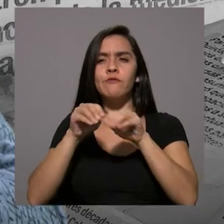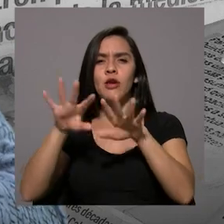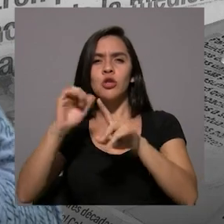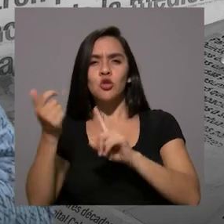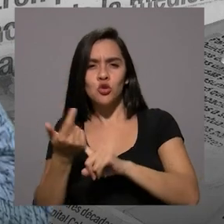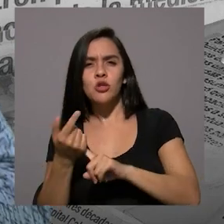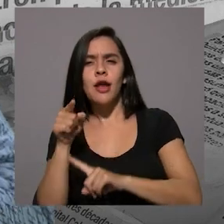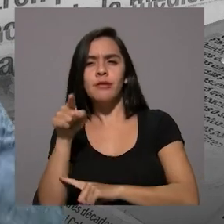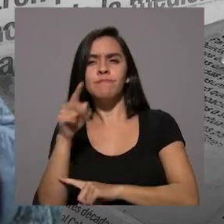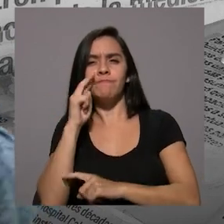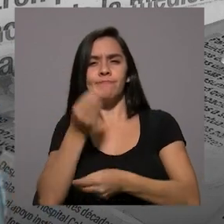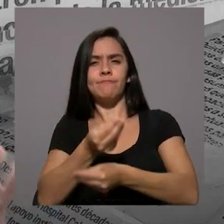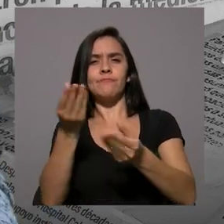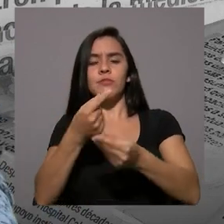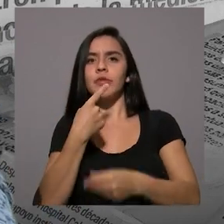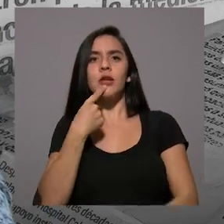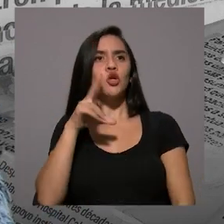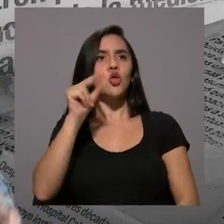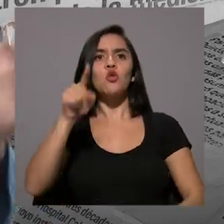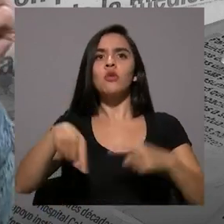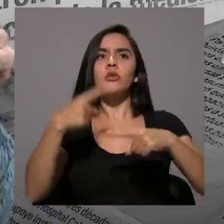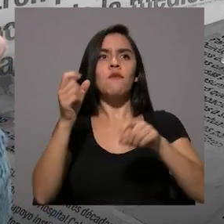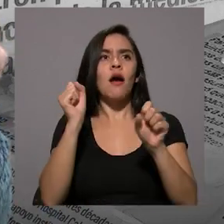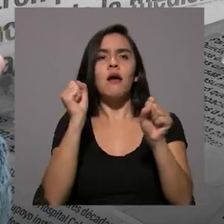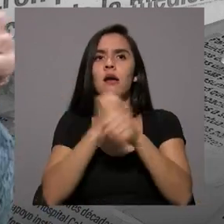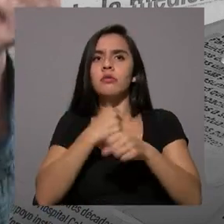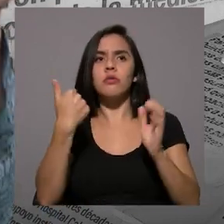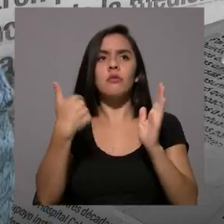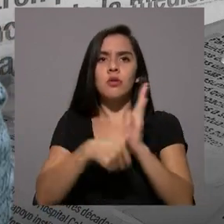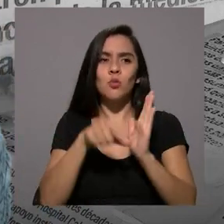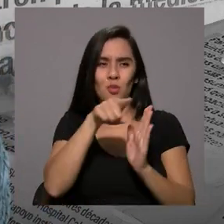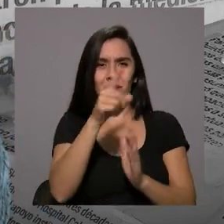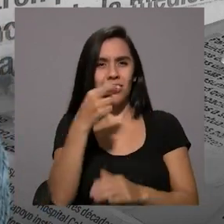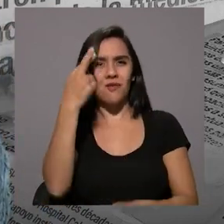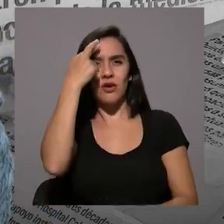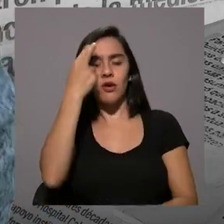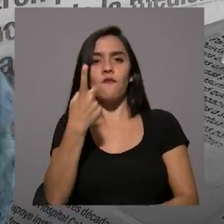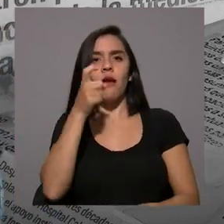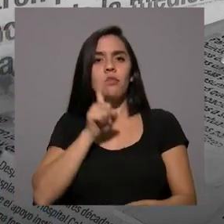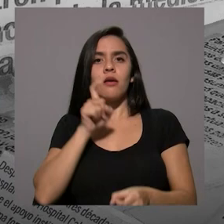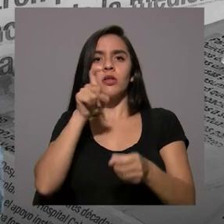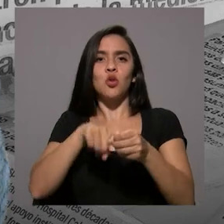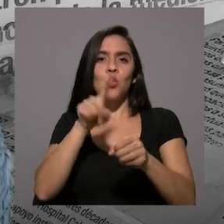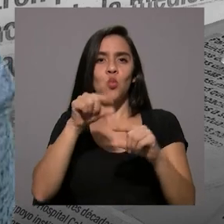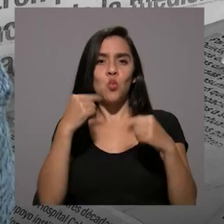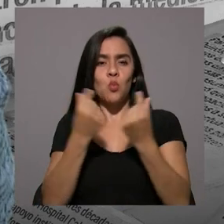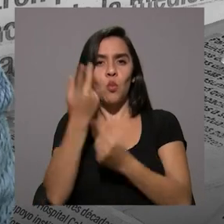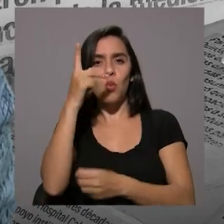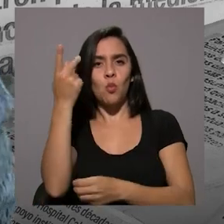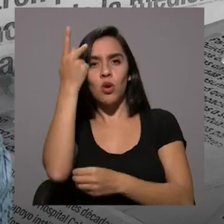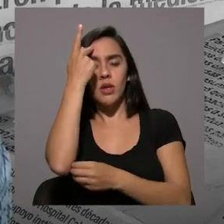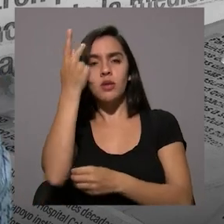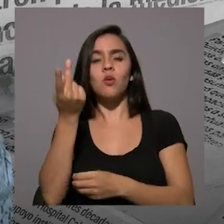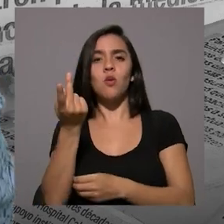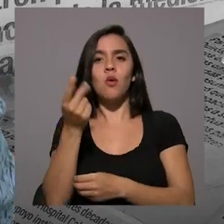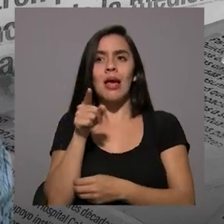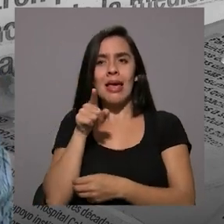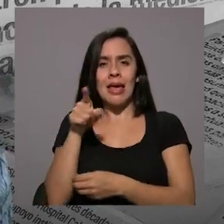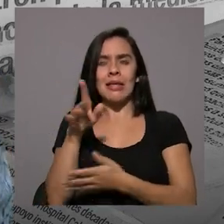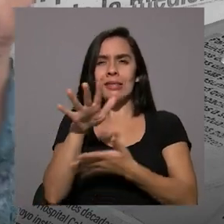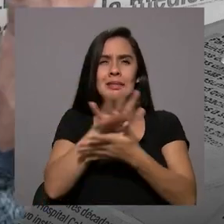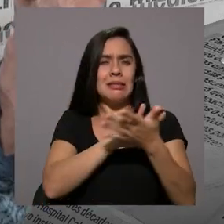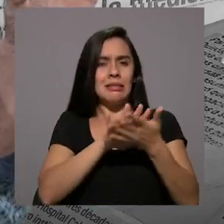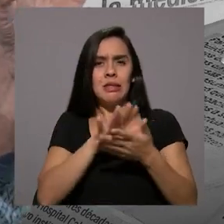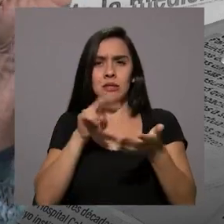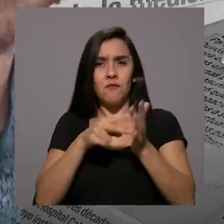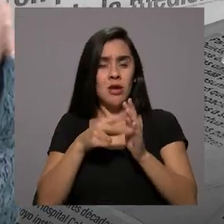redes sociales, de que efectivamente no se iban a realizar por ese motivo y por la no inscripción de una agrupación política, entonces